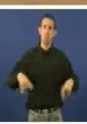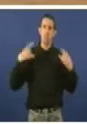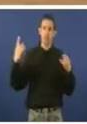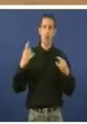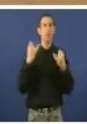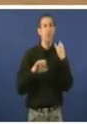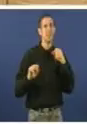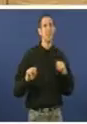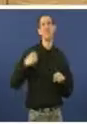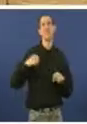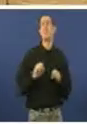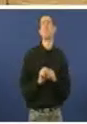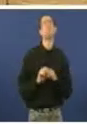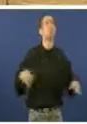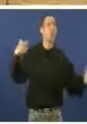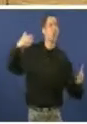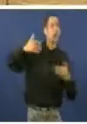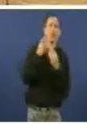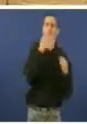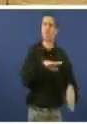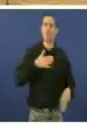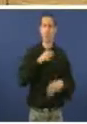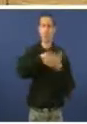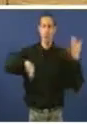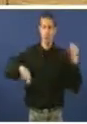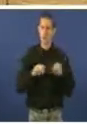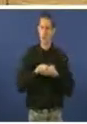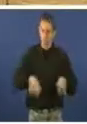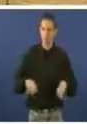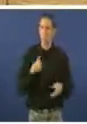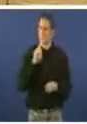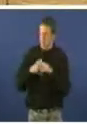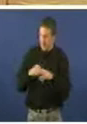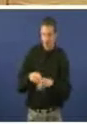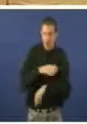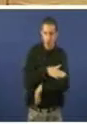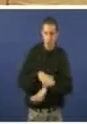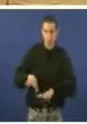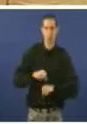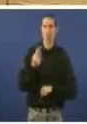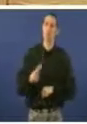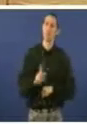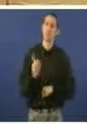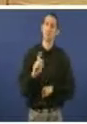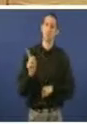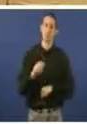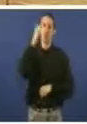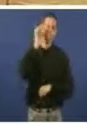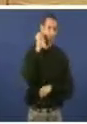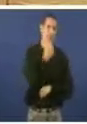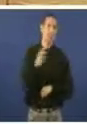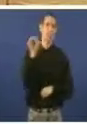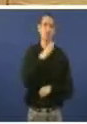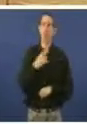pior que se recorda na historia de Galiza. Iso non é gobernar, Iso non é o que queren os galegos e as galegas. Mire, o seu